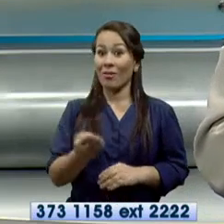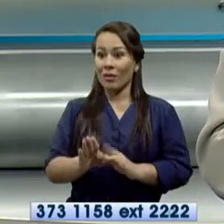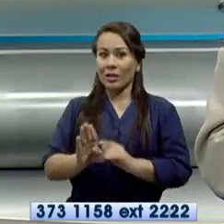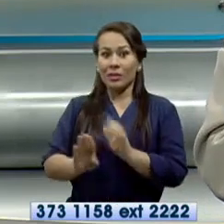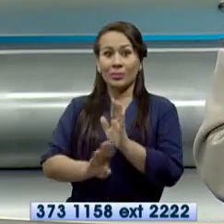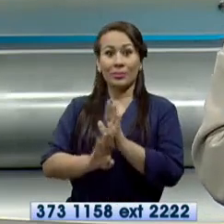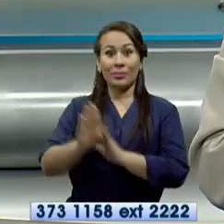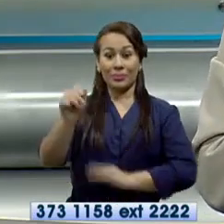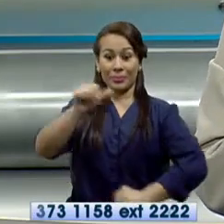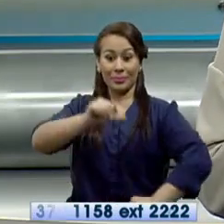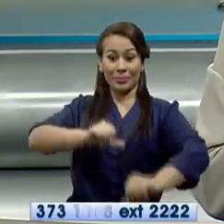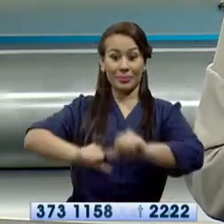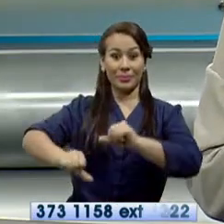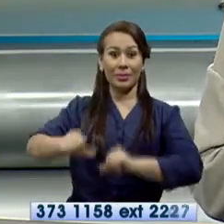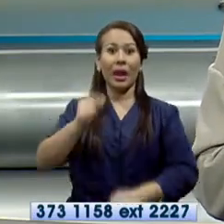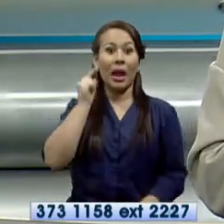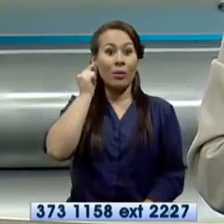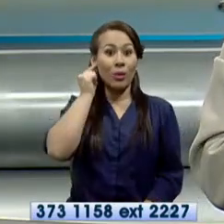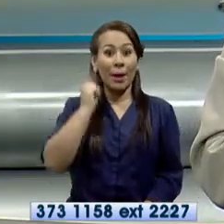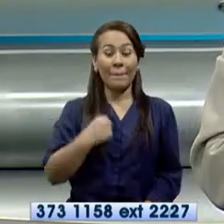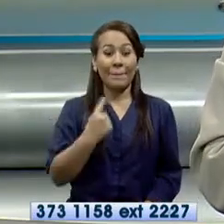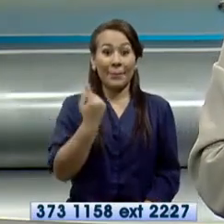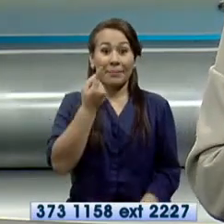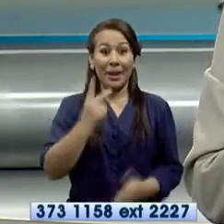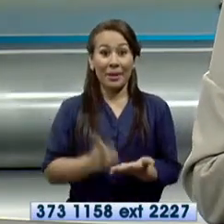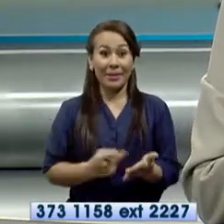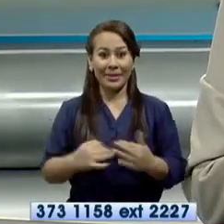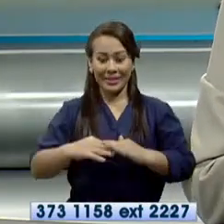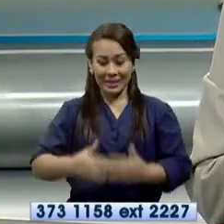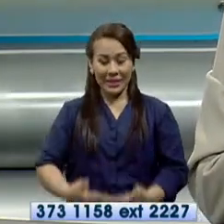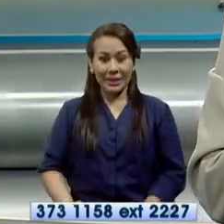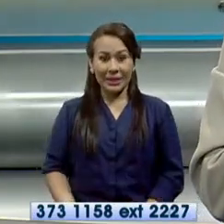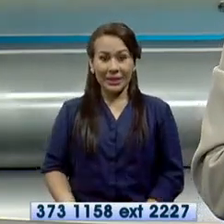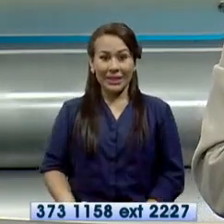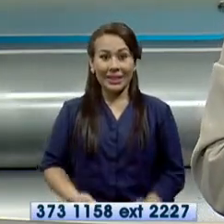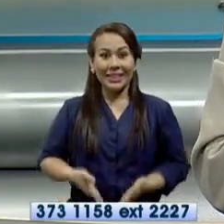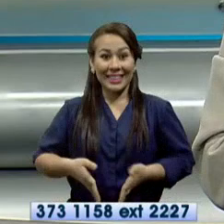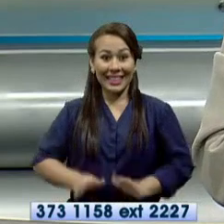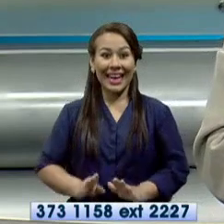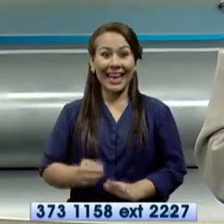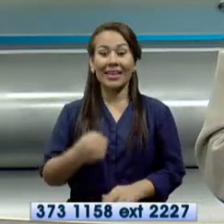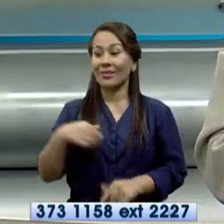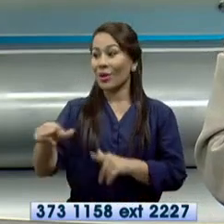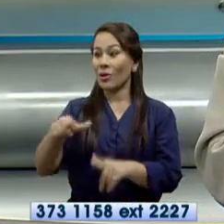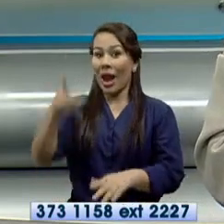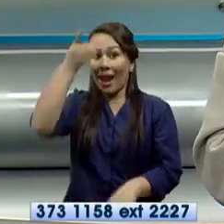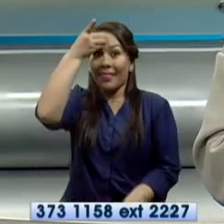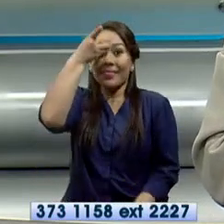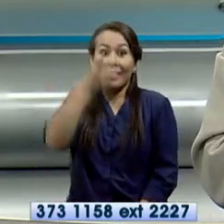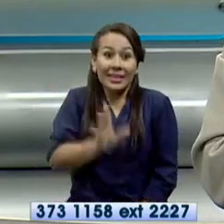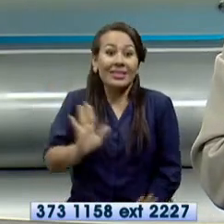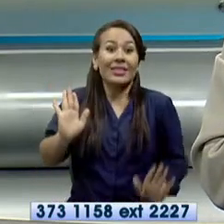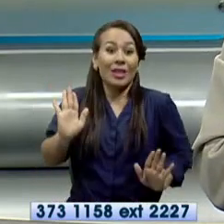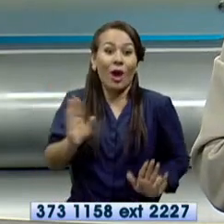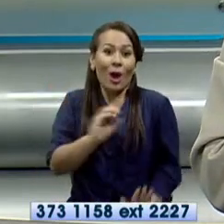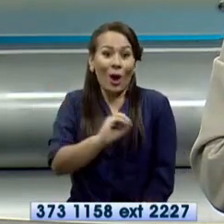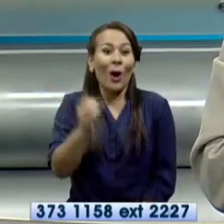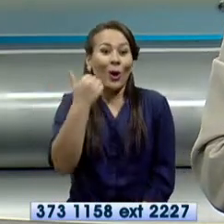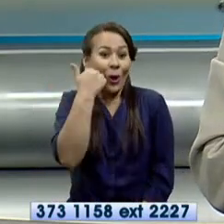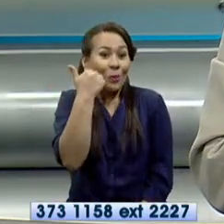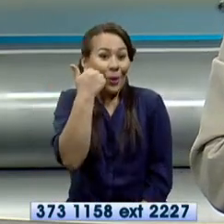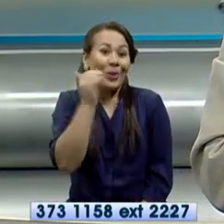Y bueno, para las damas que son primerizas, ahí tiene un espacio para que a su decisión y a su comodidad